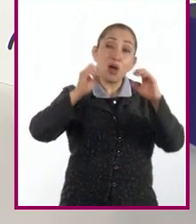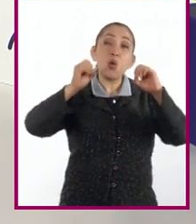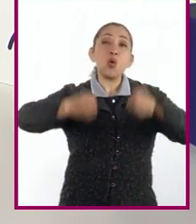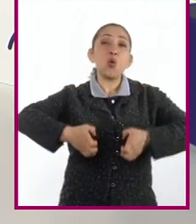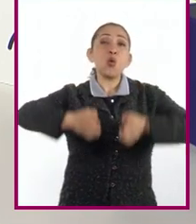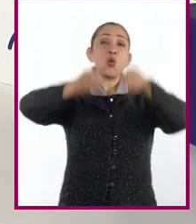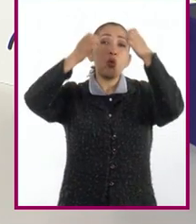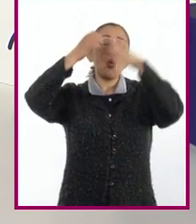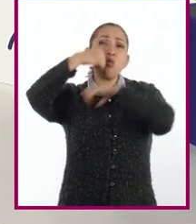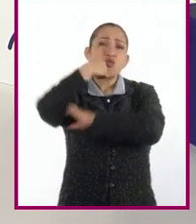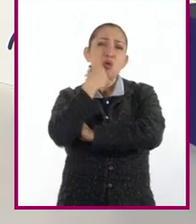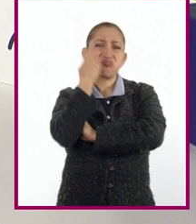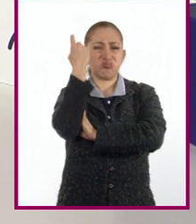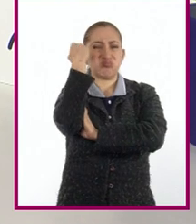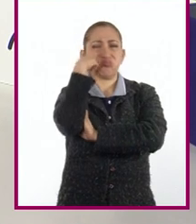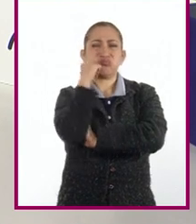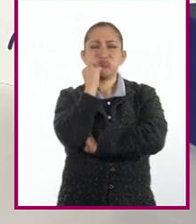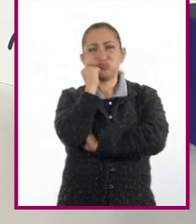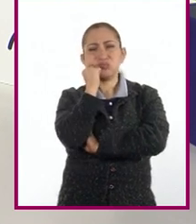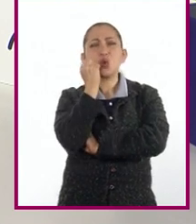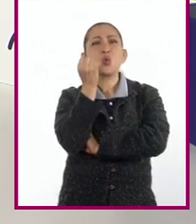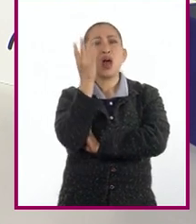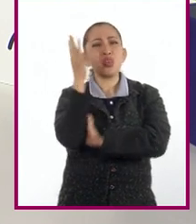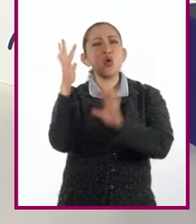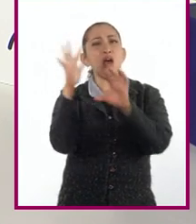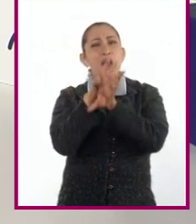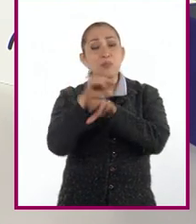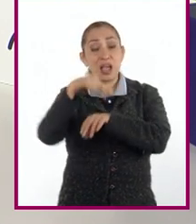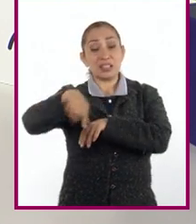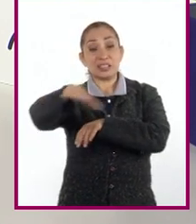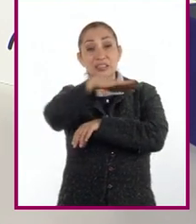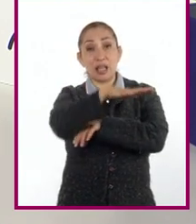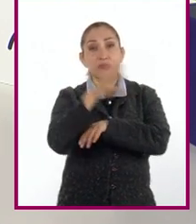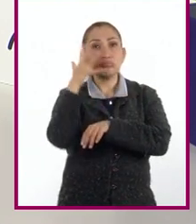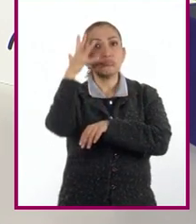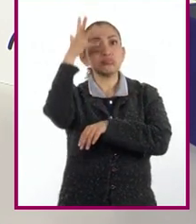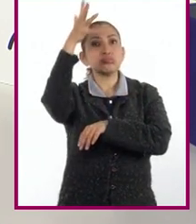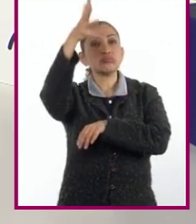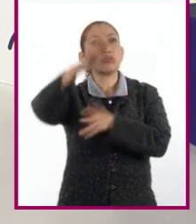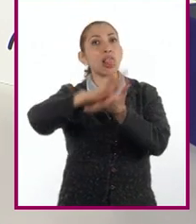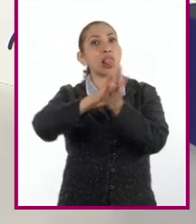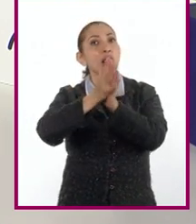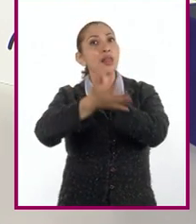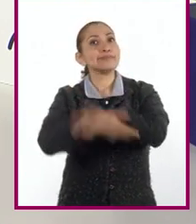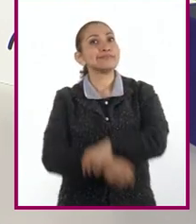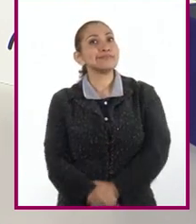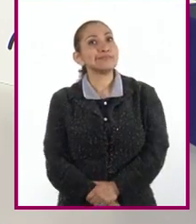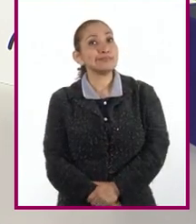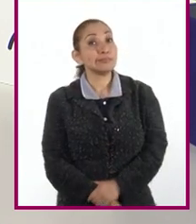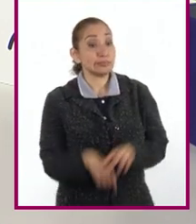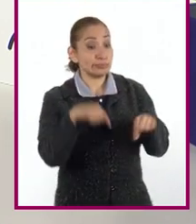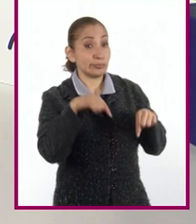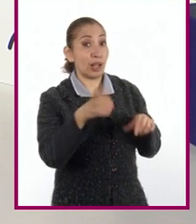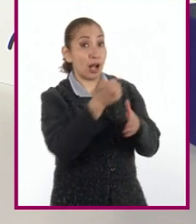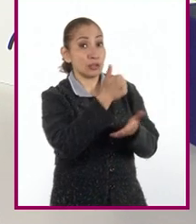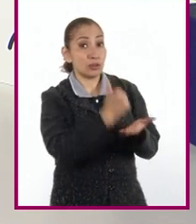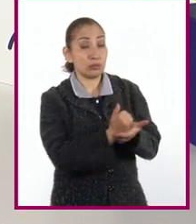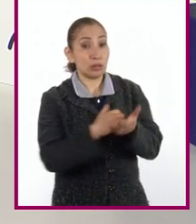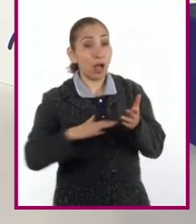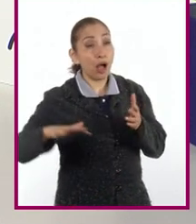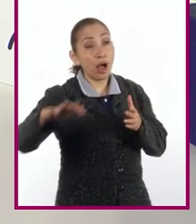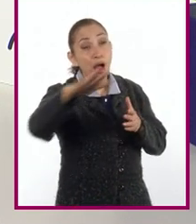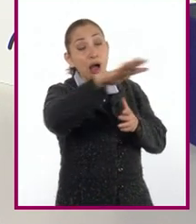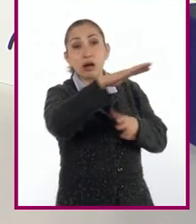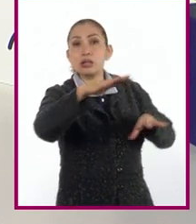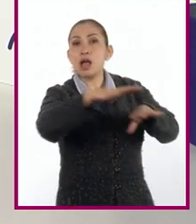Thank you. ¿Cuánto cambiará este paisaje en unos años? En la ciudad, el paisaje